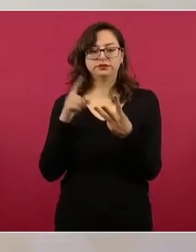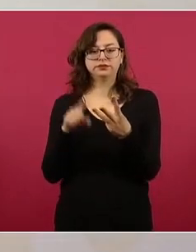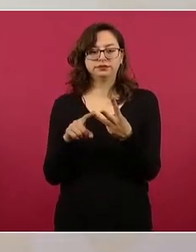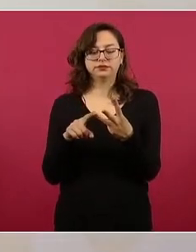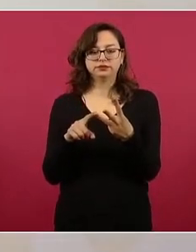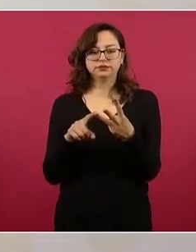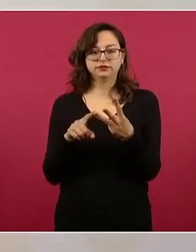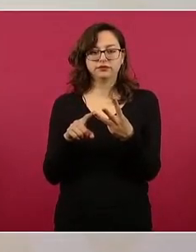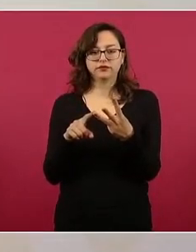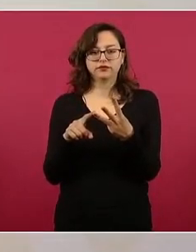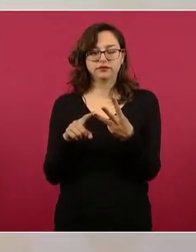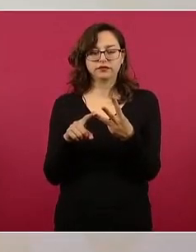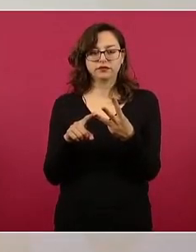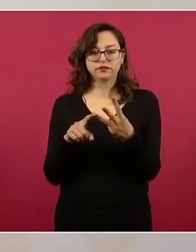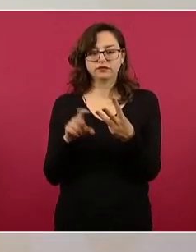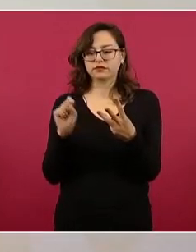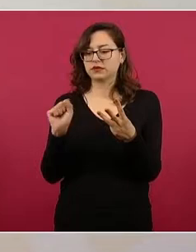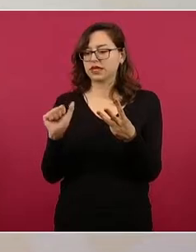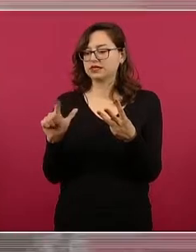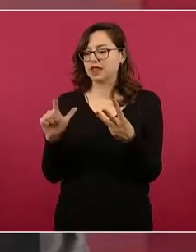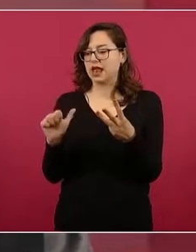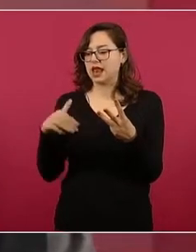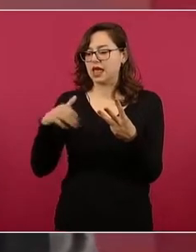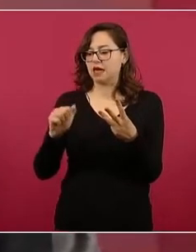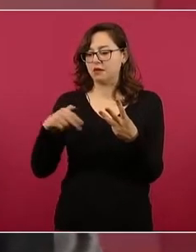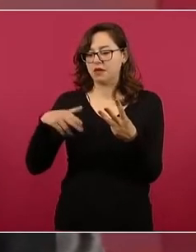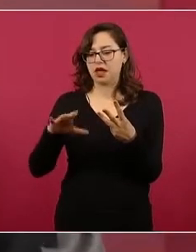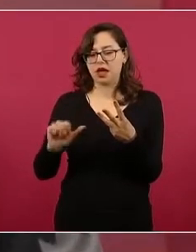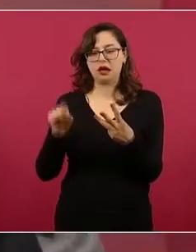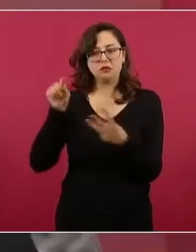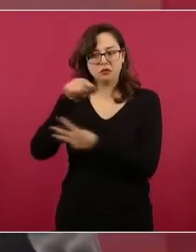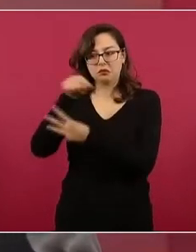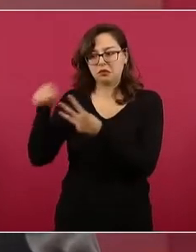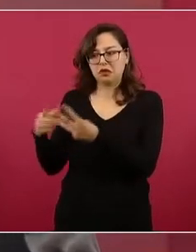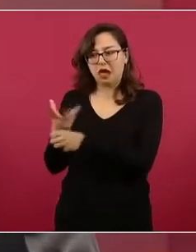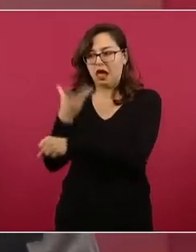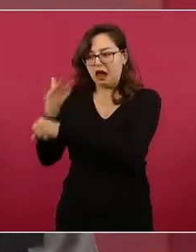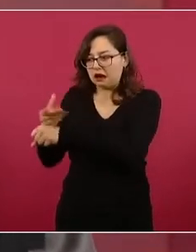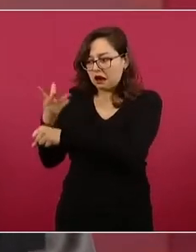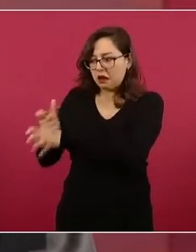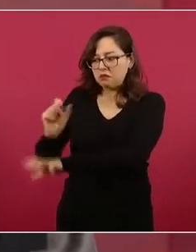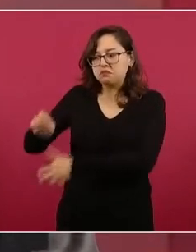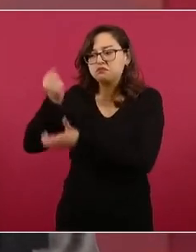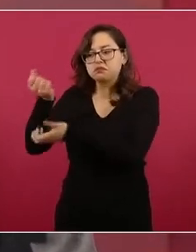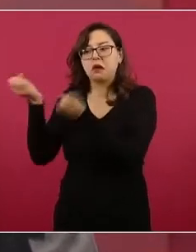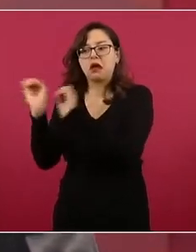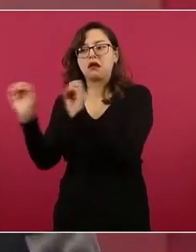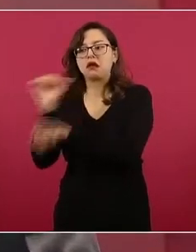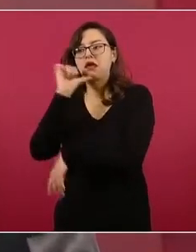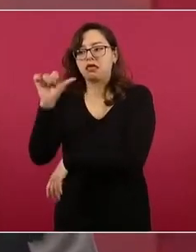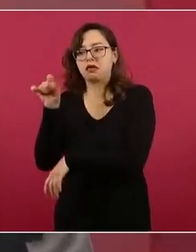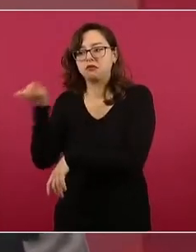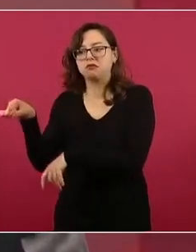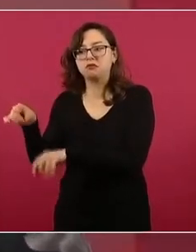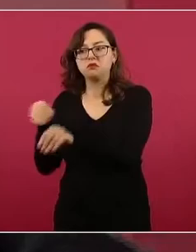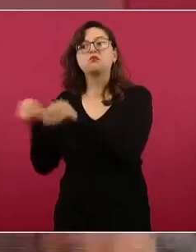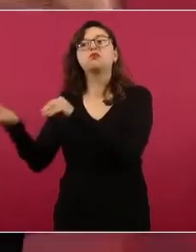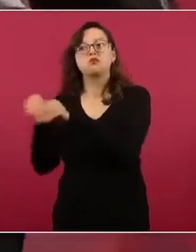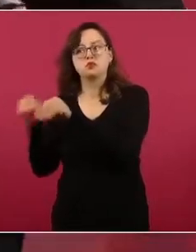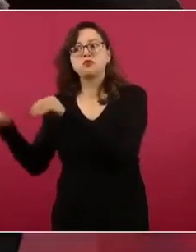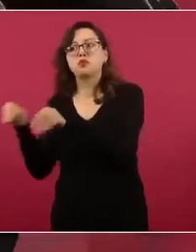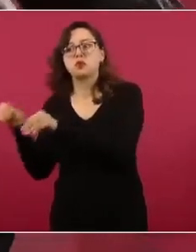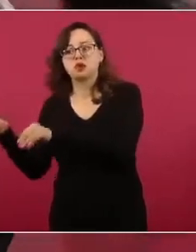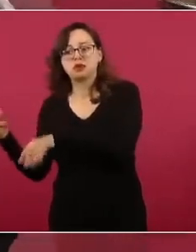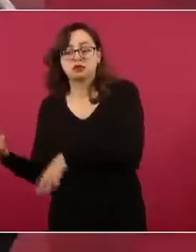ni Salamanca. ¿Cuáles fueron reconfiguradas? Minatitlán, ahí